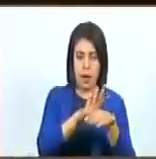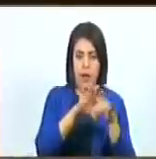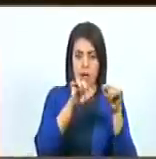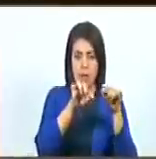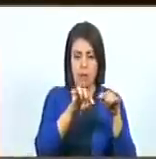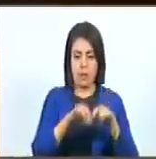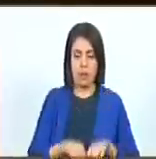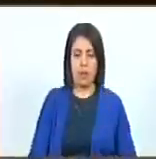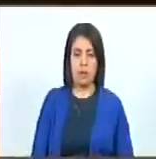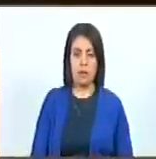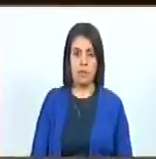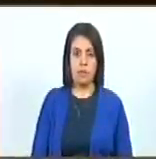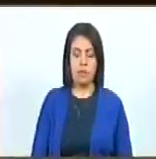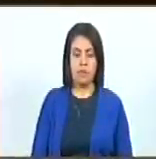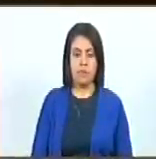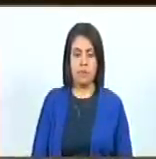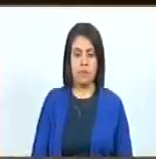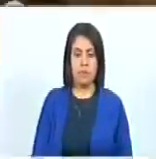martes.